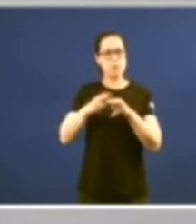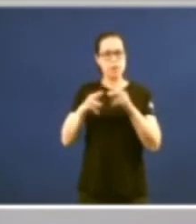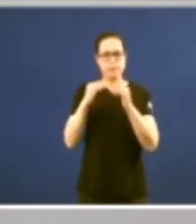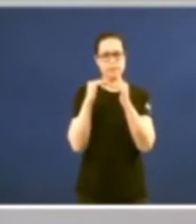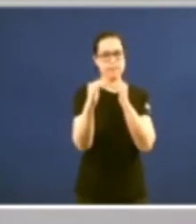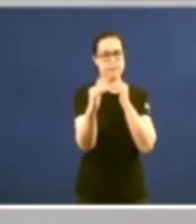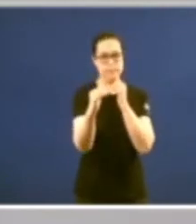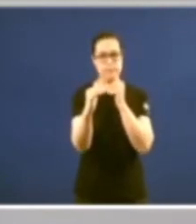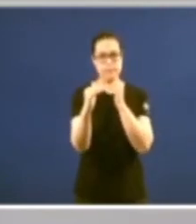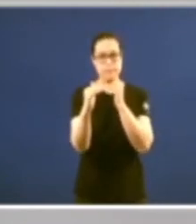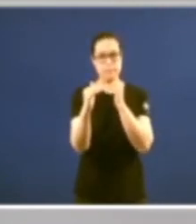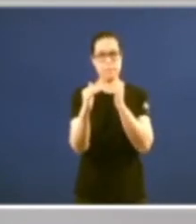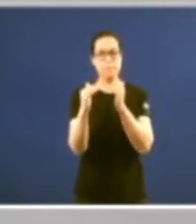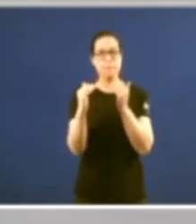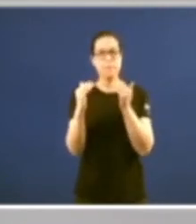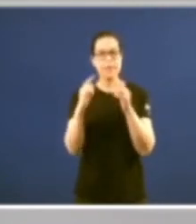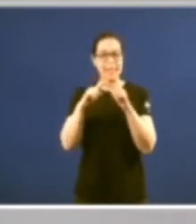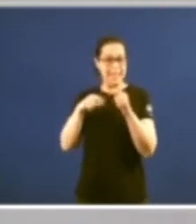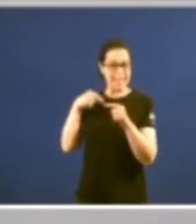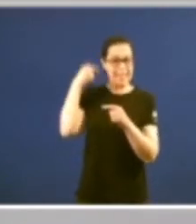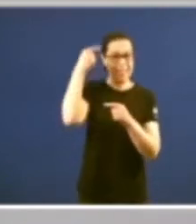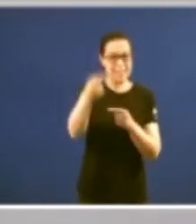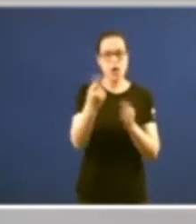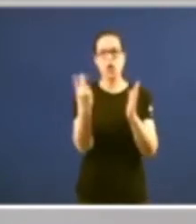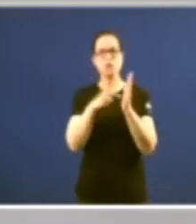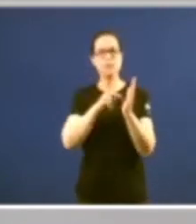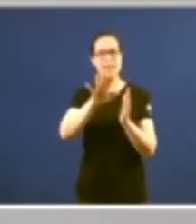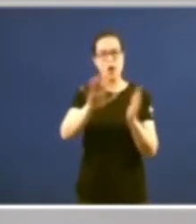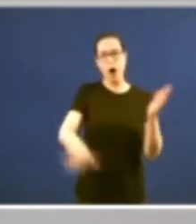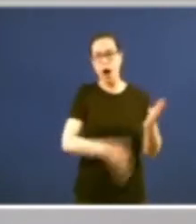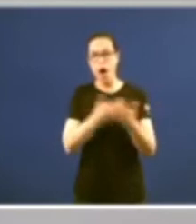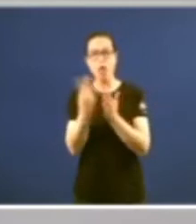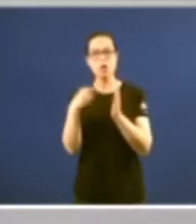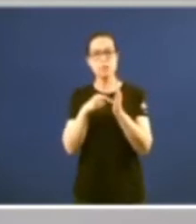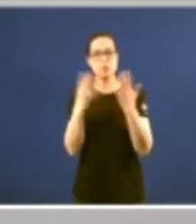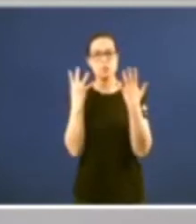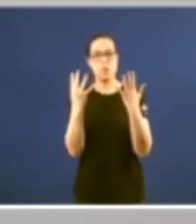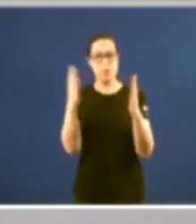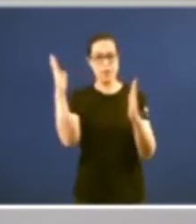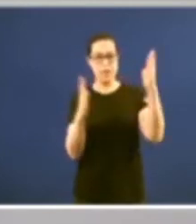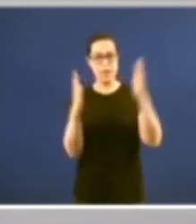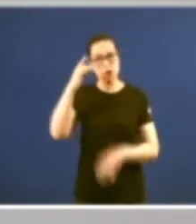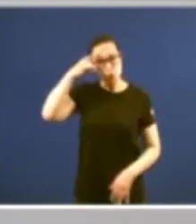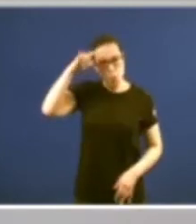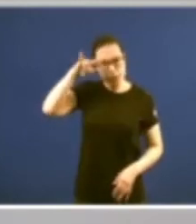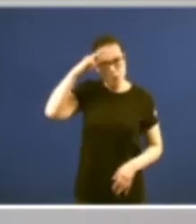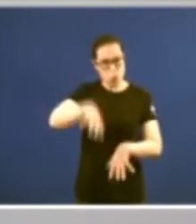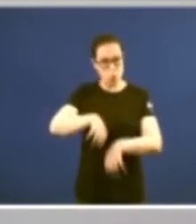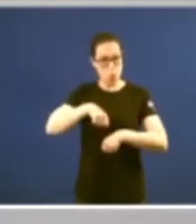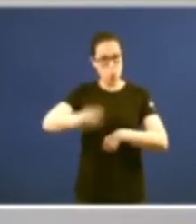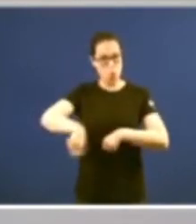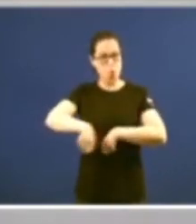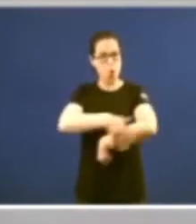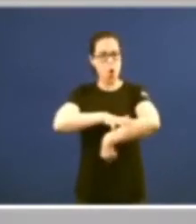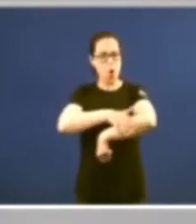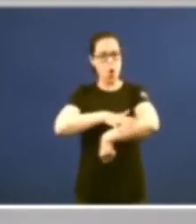histórico del que no es ajeno el periodo siguiente 2005-2009 con la figura de Pérez Tubriño en un gobierno de